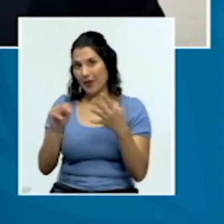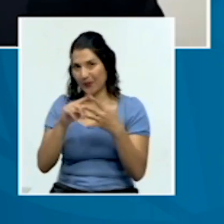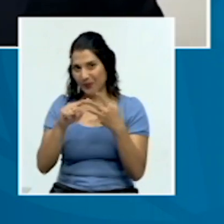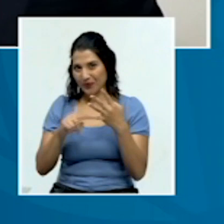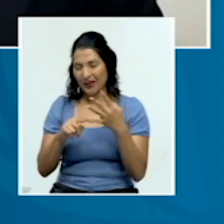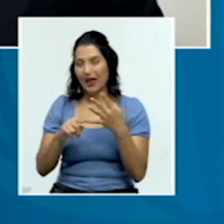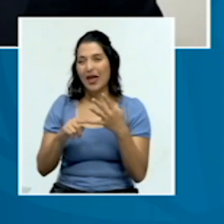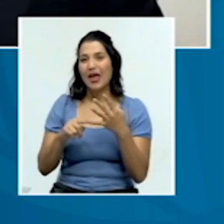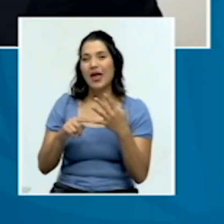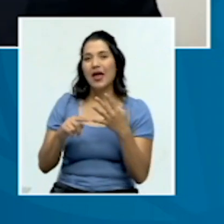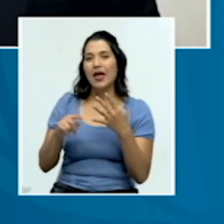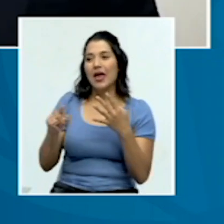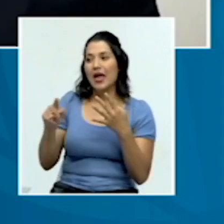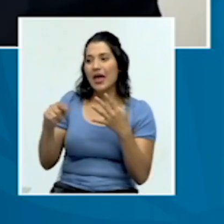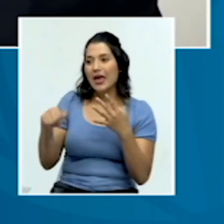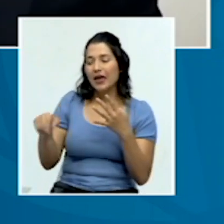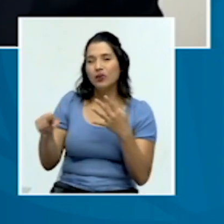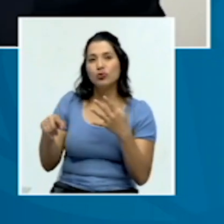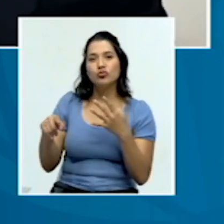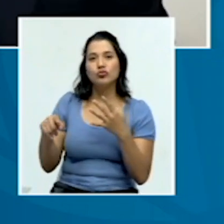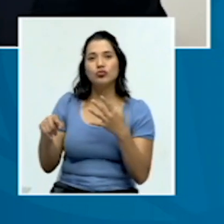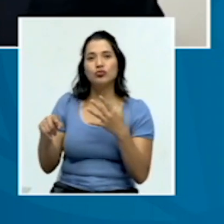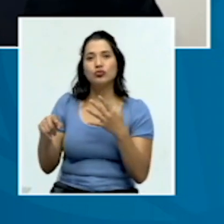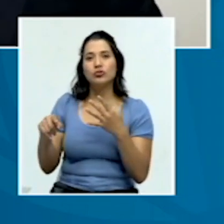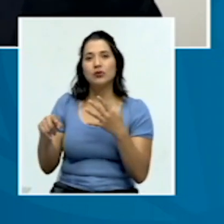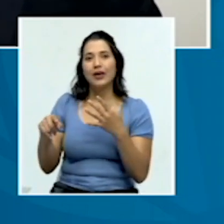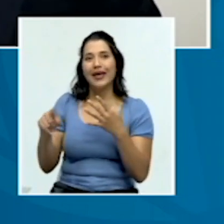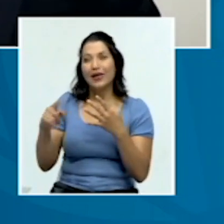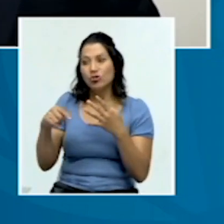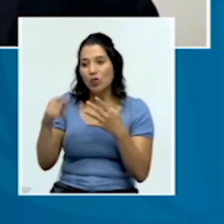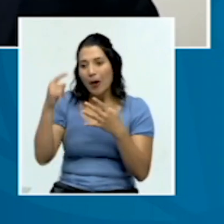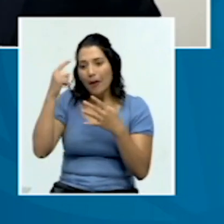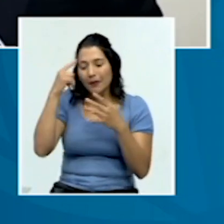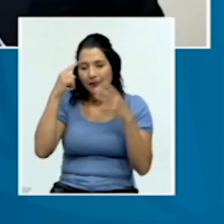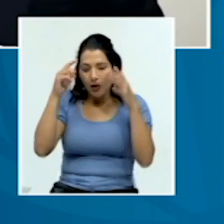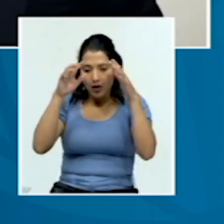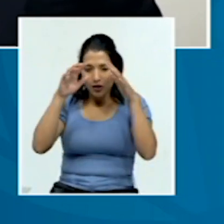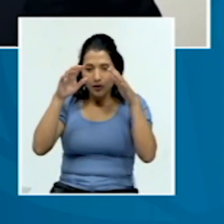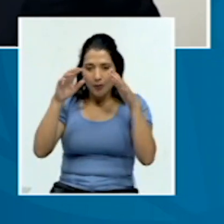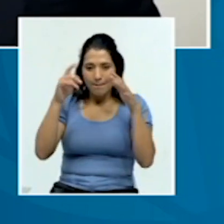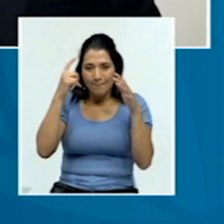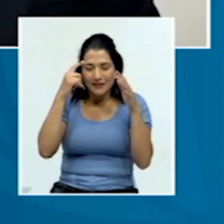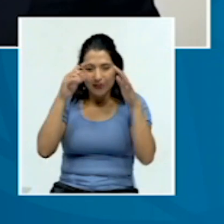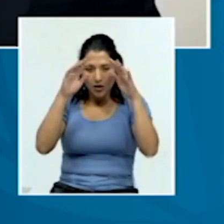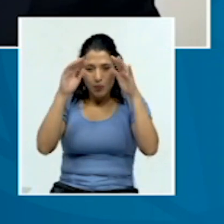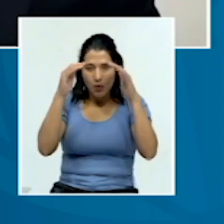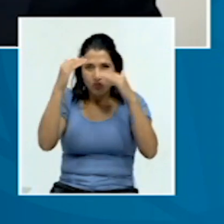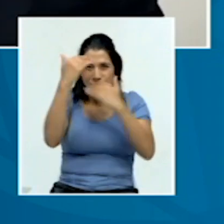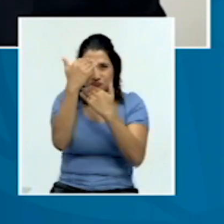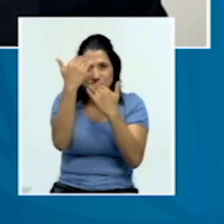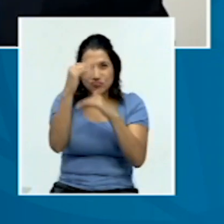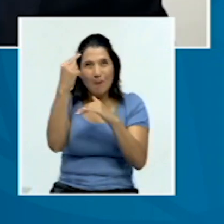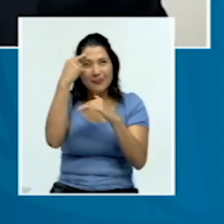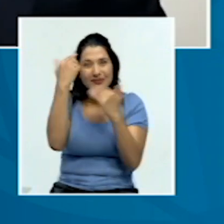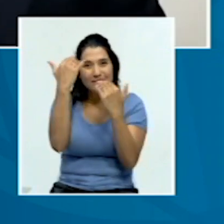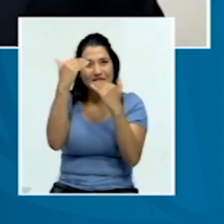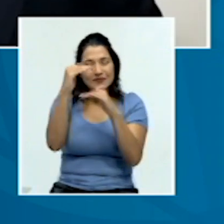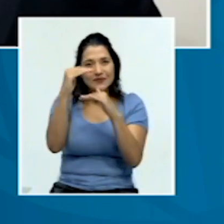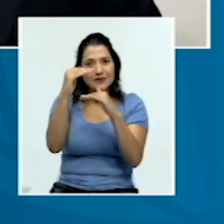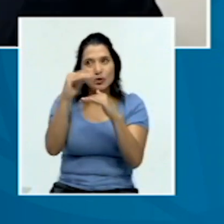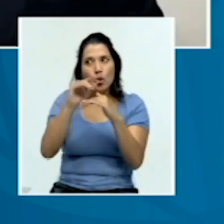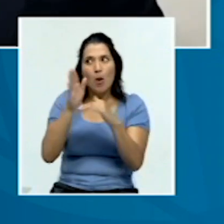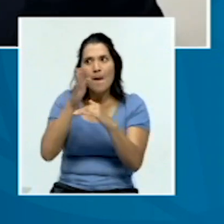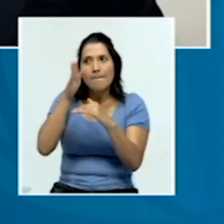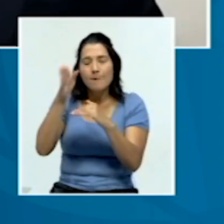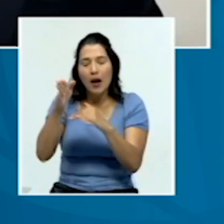en donde se ha roto la burbuja en la que vivían. O se vuelve una experiencia biopsicosocial por parte